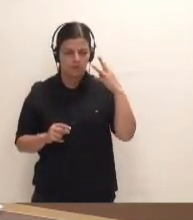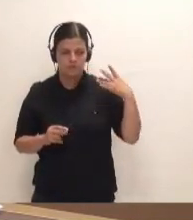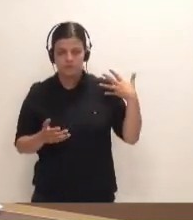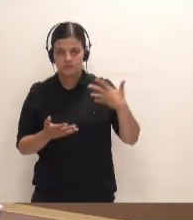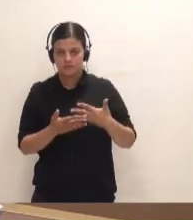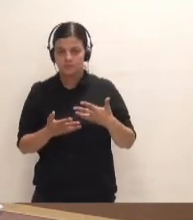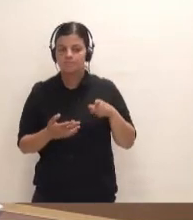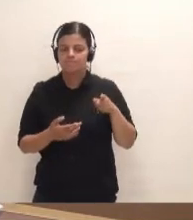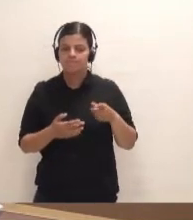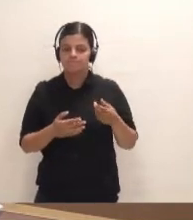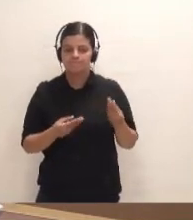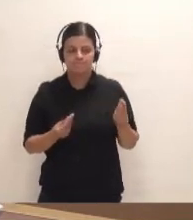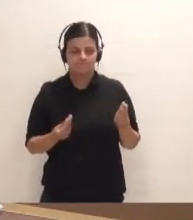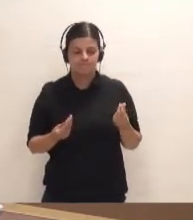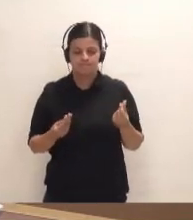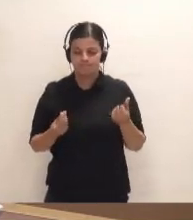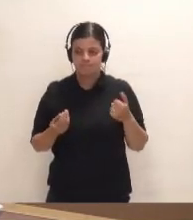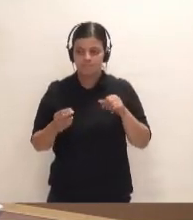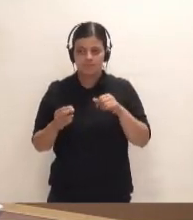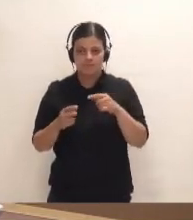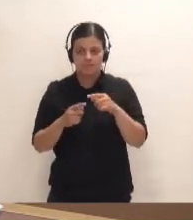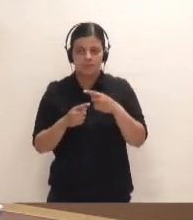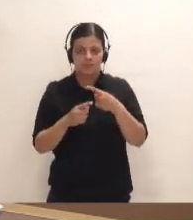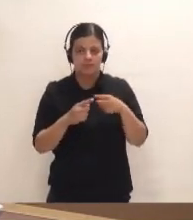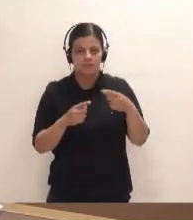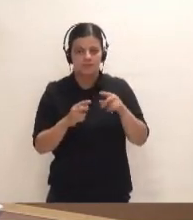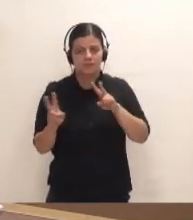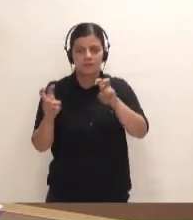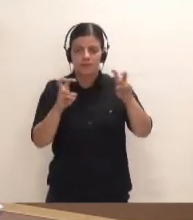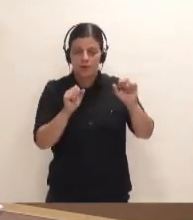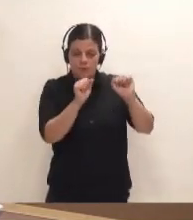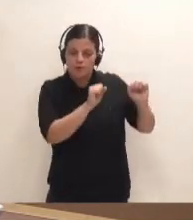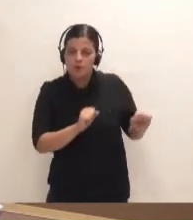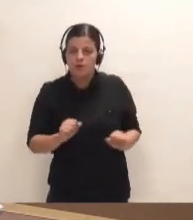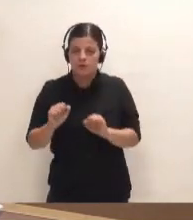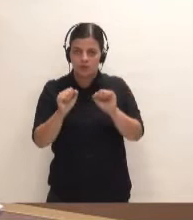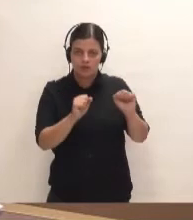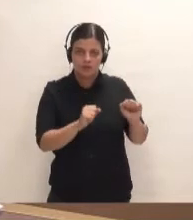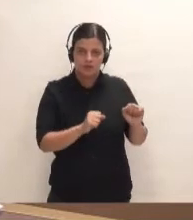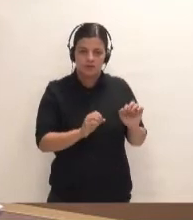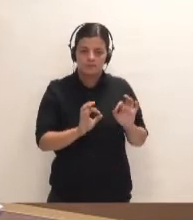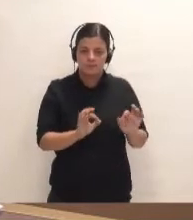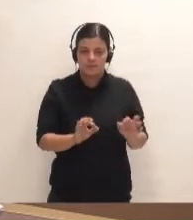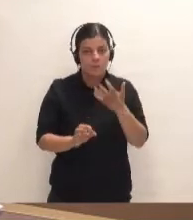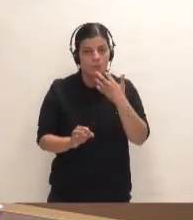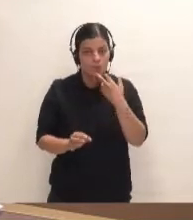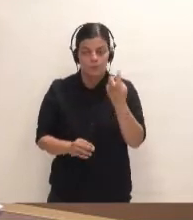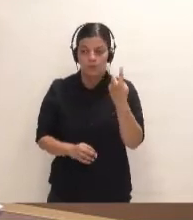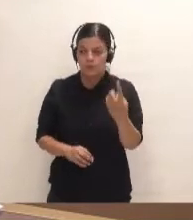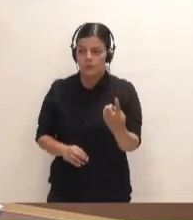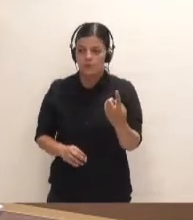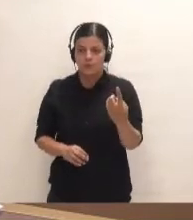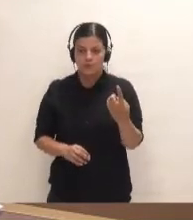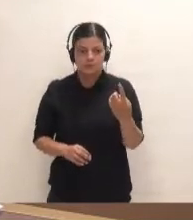nuevos elementos de protección de ese ámbito. Por ejemplo, cito uno, que nos ha